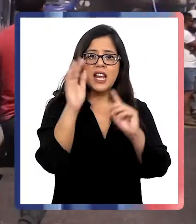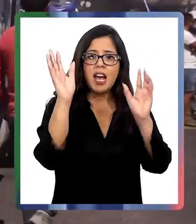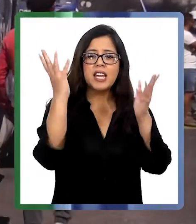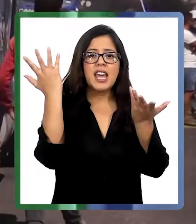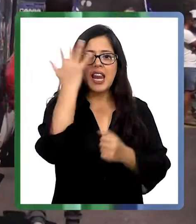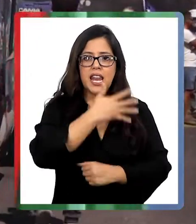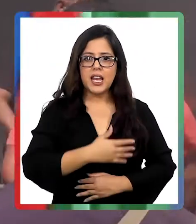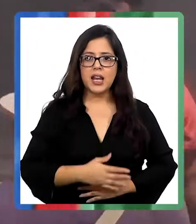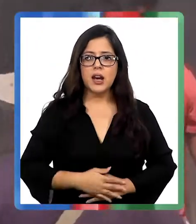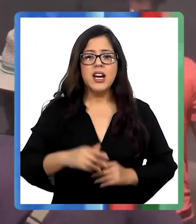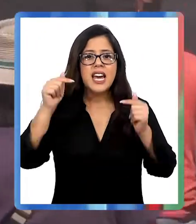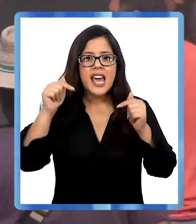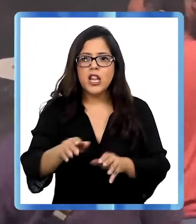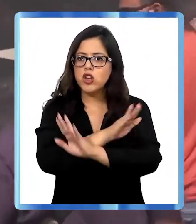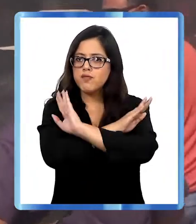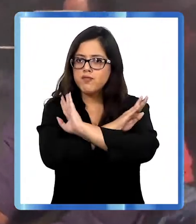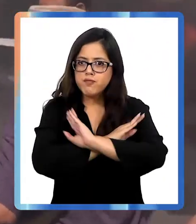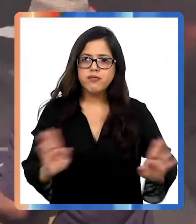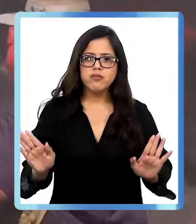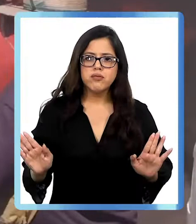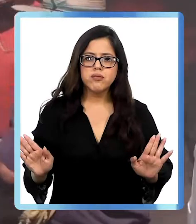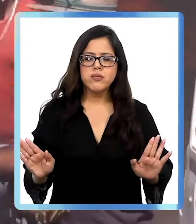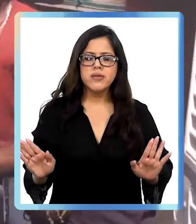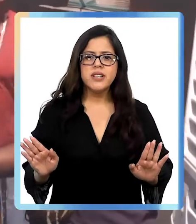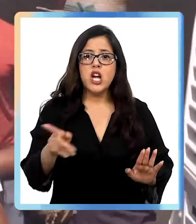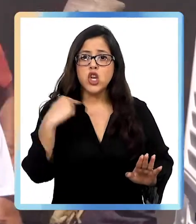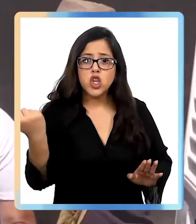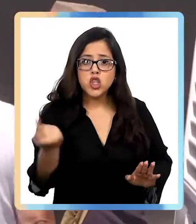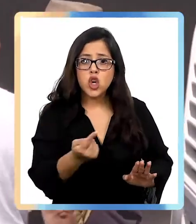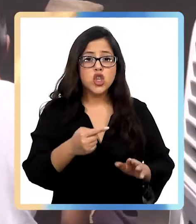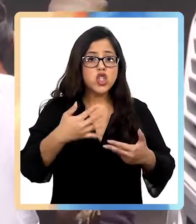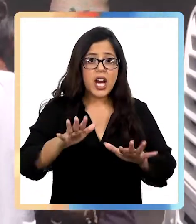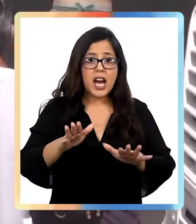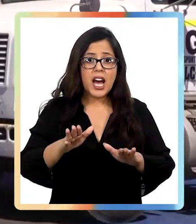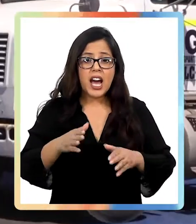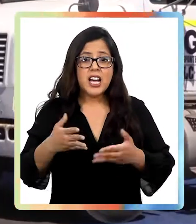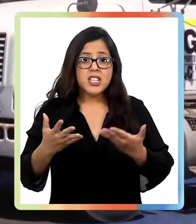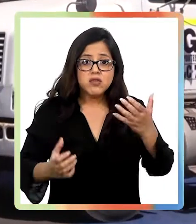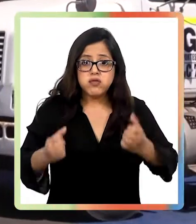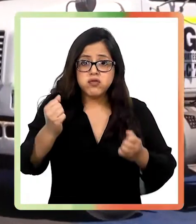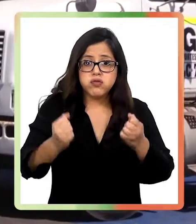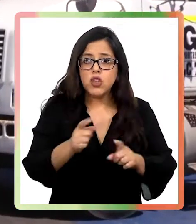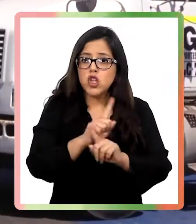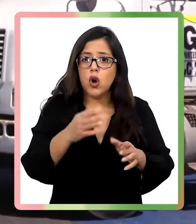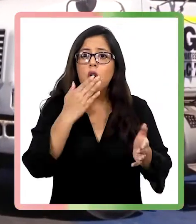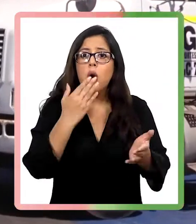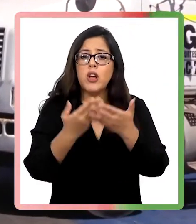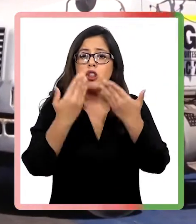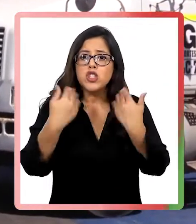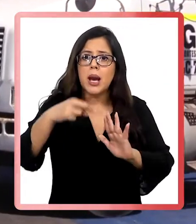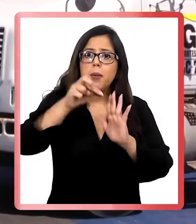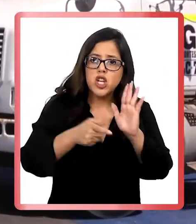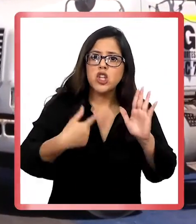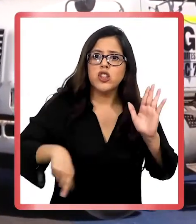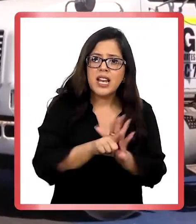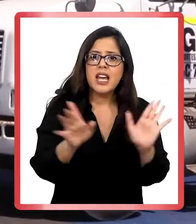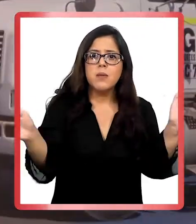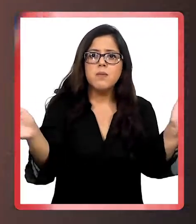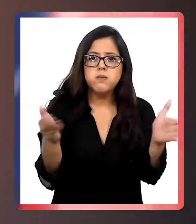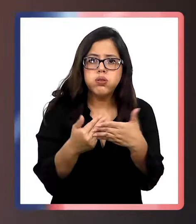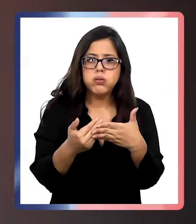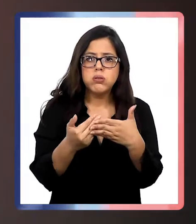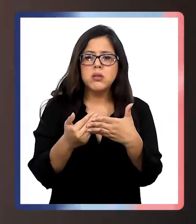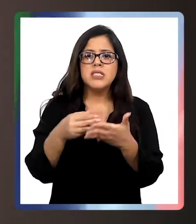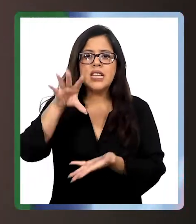negras. Esto ya es la gota que rebalsó el vaso. No nos vamos a mover hasta que cuando sea un proyecto de ley y cierren las